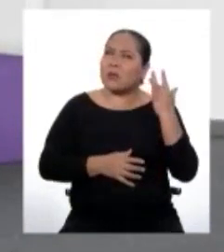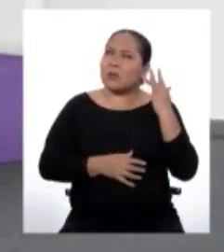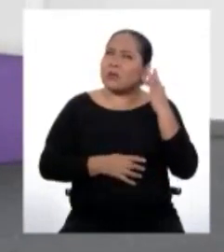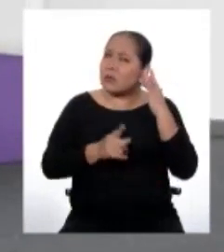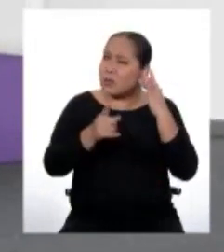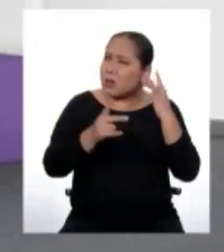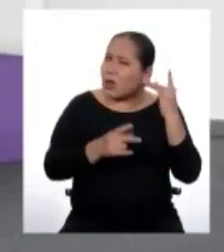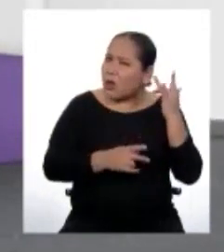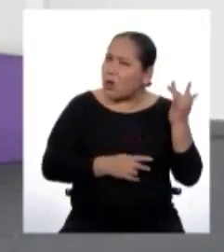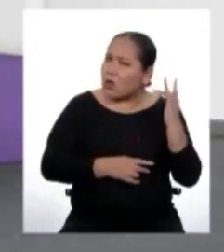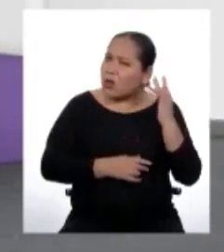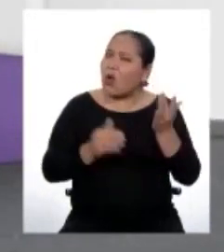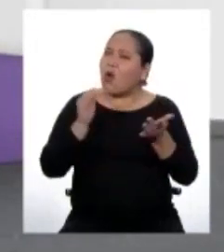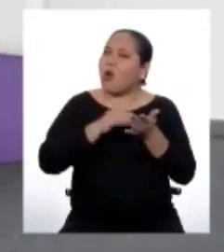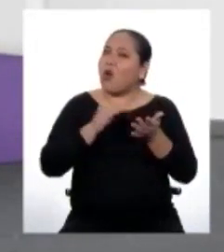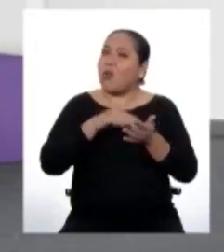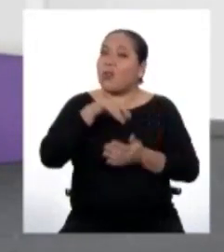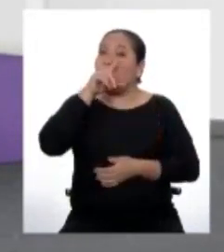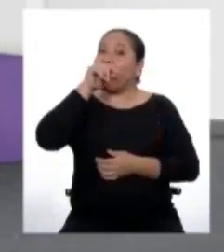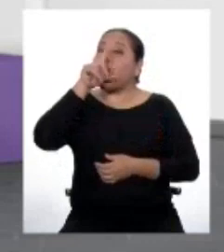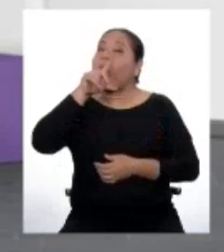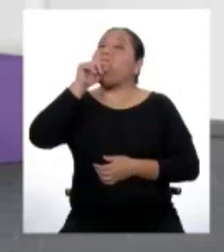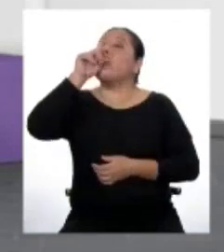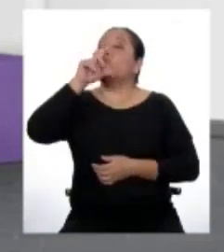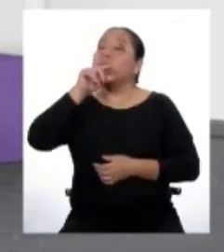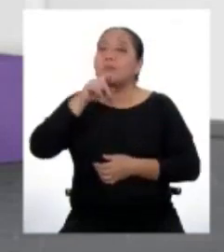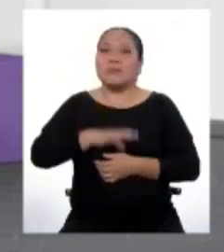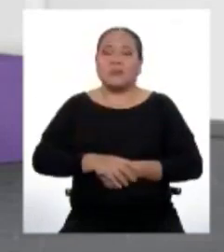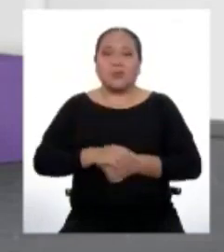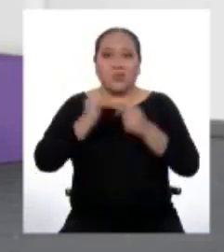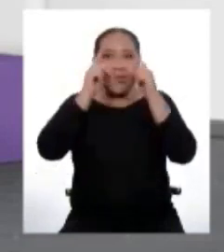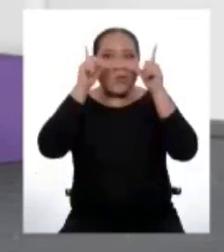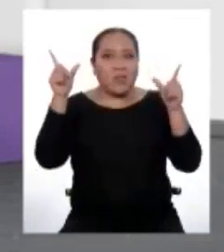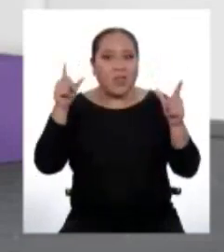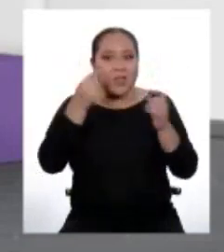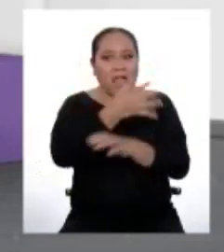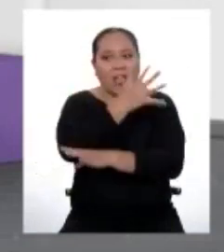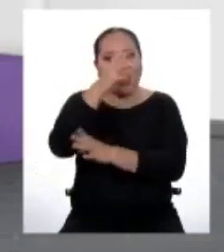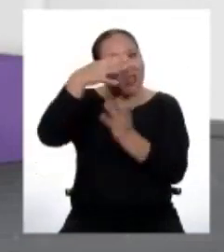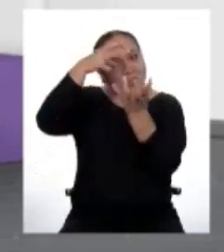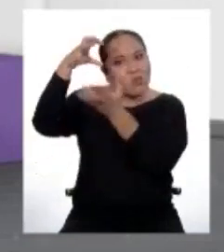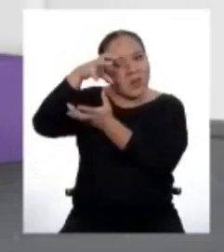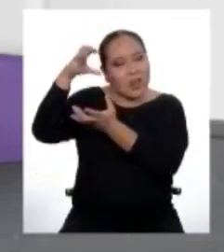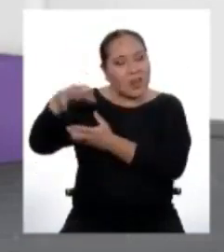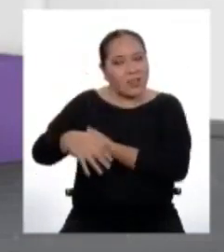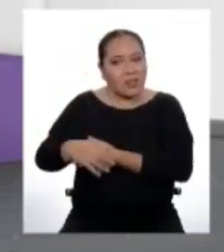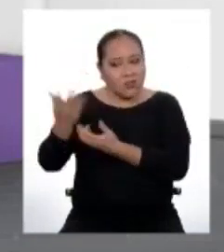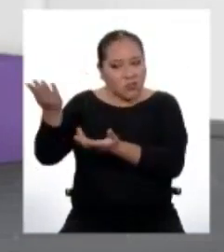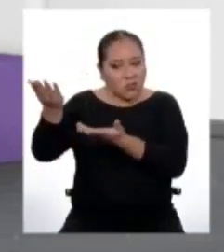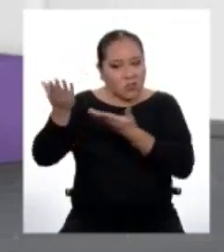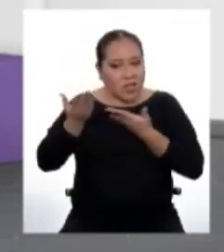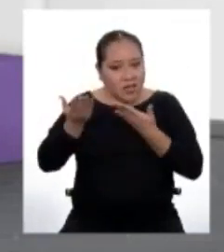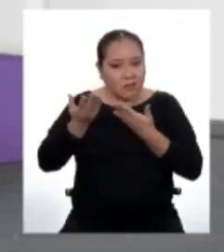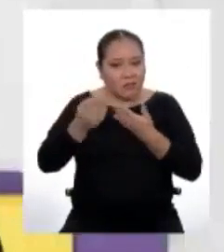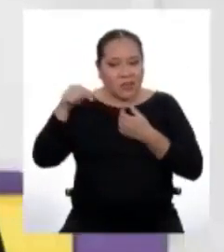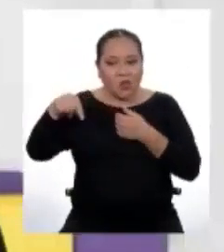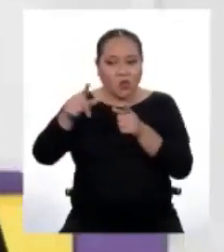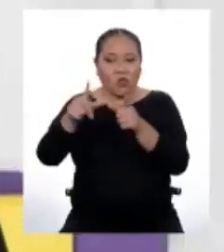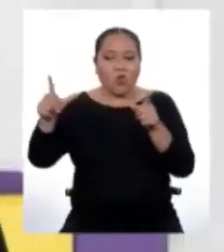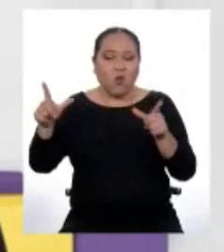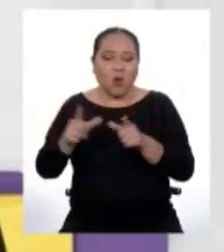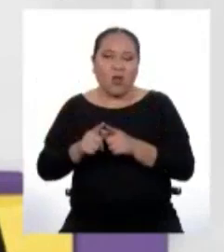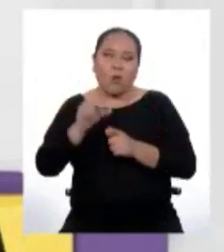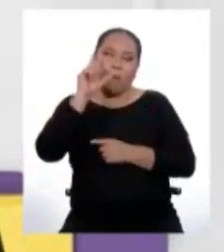¿Escuchan? De nuevo los pajaritos. Es impresionante lo que la naturaleza nos regala cuando estamos en un entorno con menos contaminación.